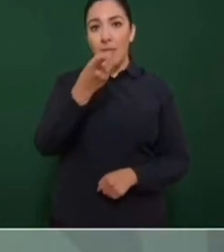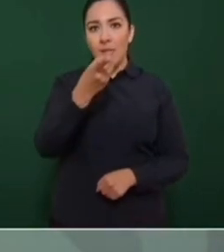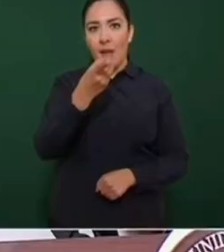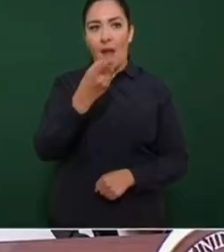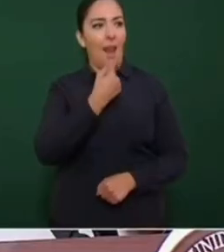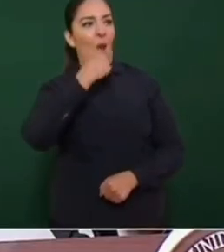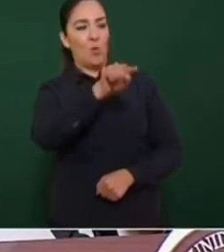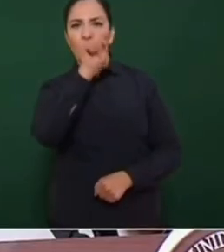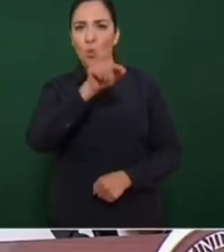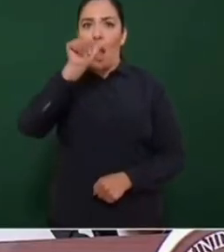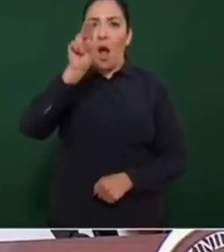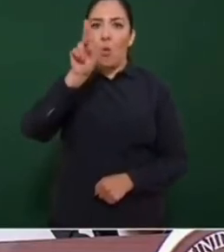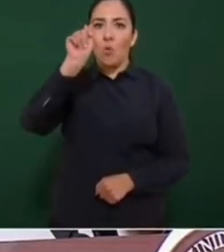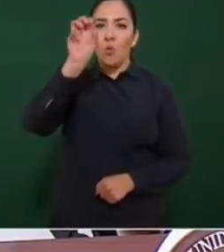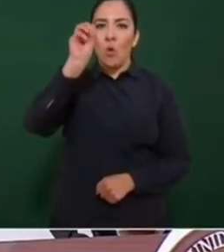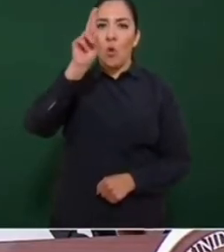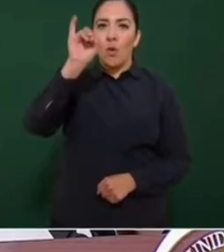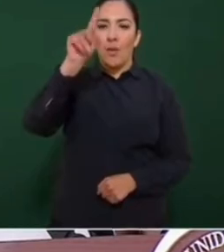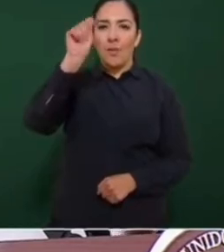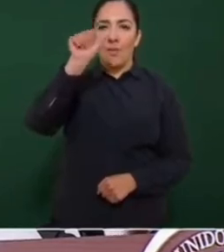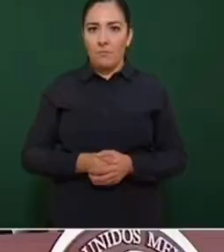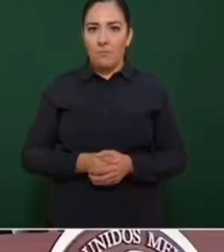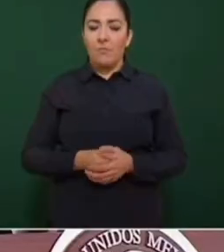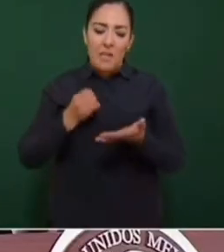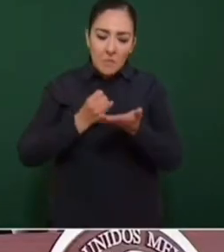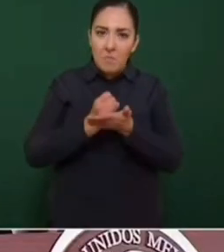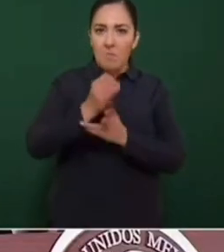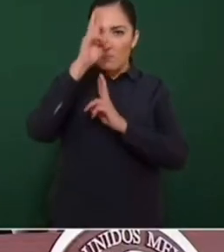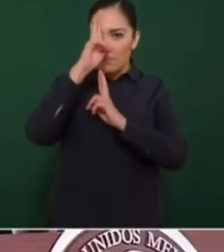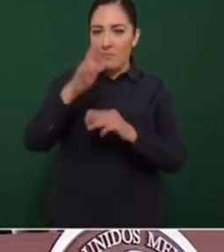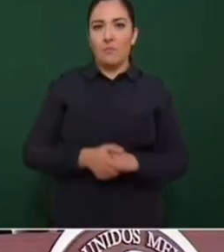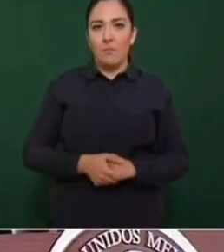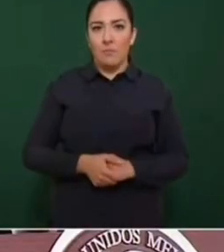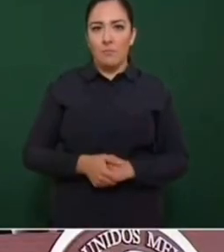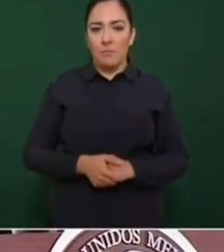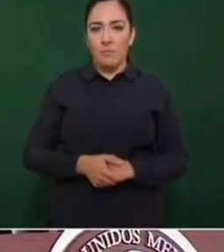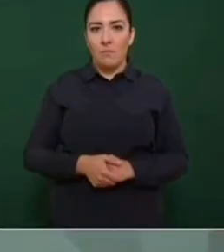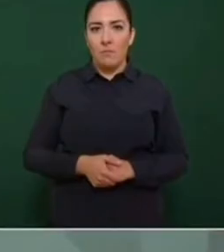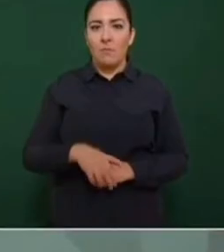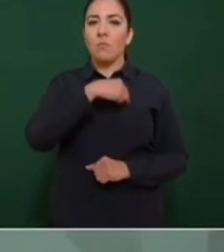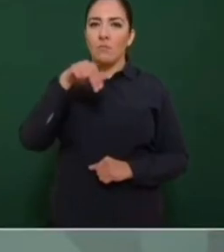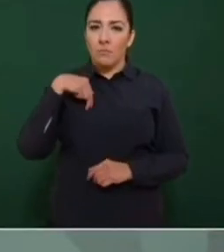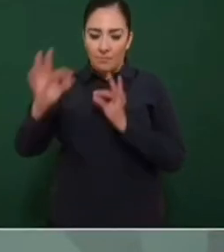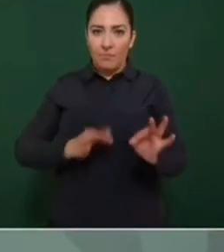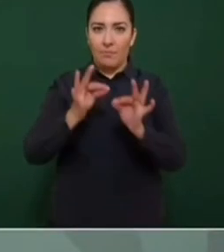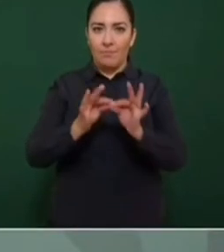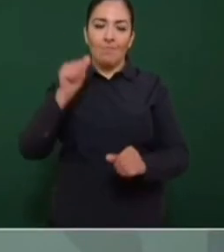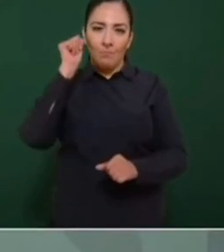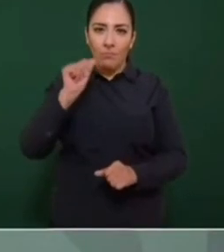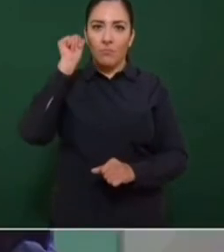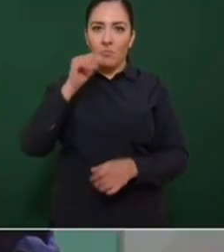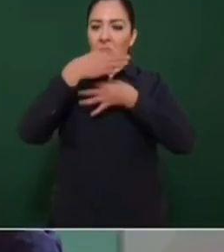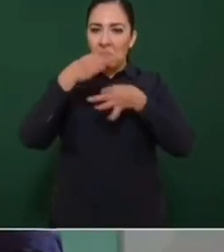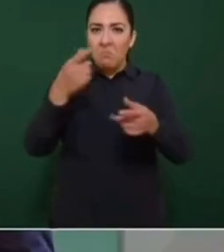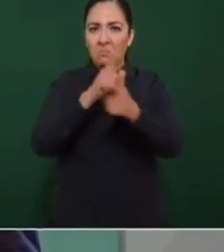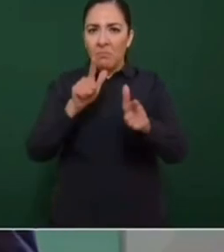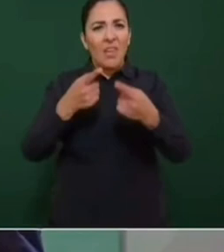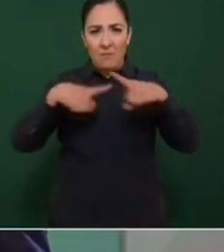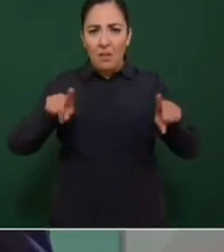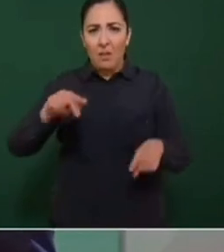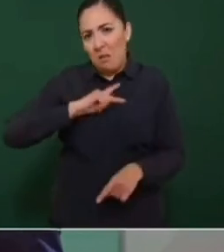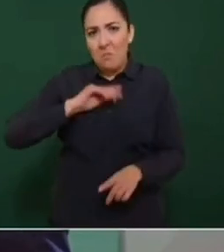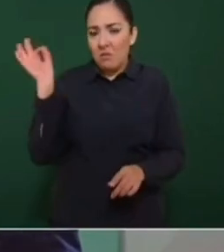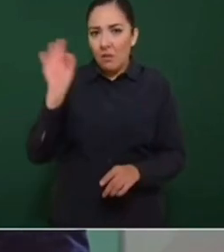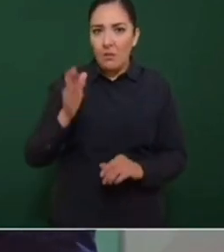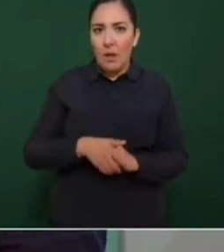le acusamos de autoritario. De que no garantiza la libertad de expresión. No hay represión y vamos a garantizar siempre el derecho a disentir. Pero queremos también